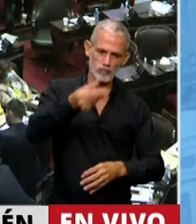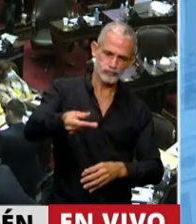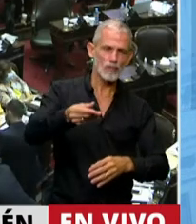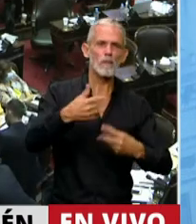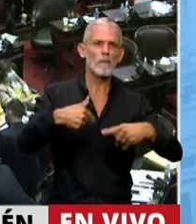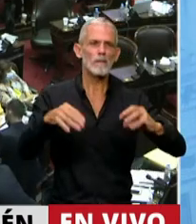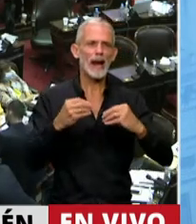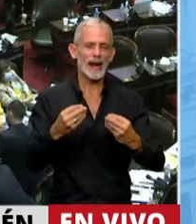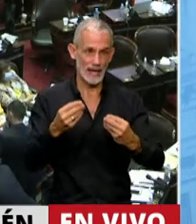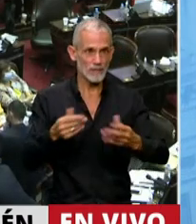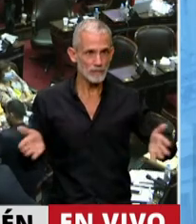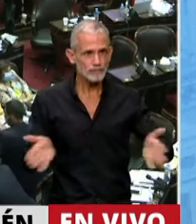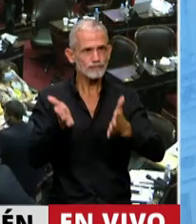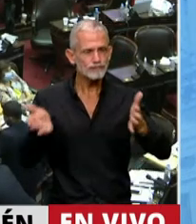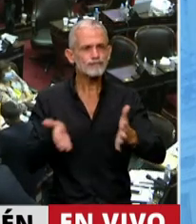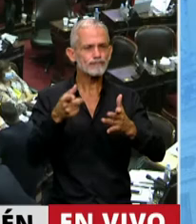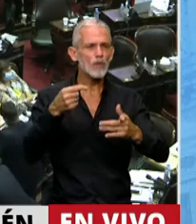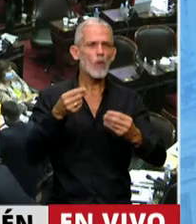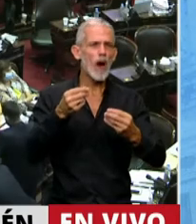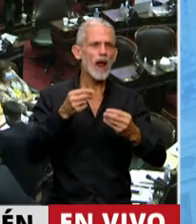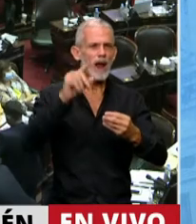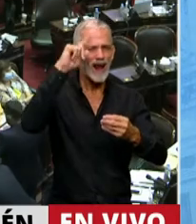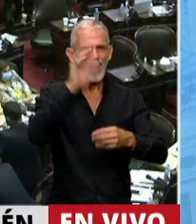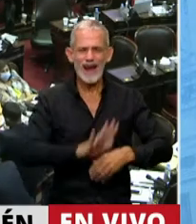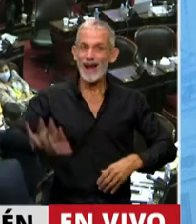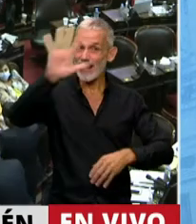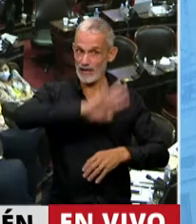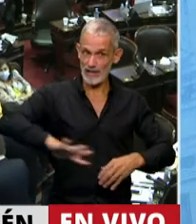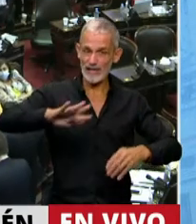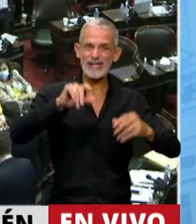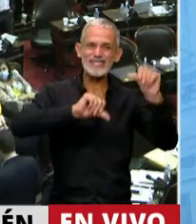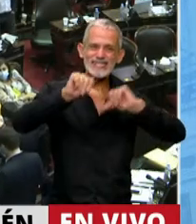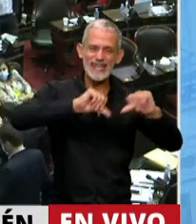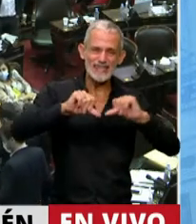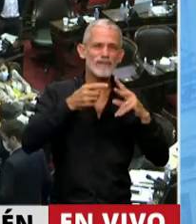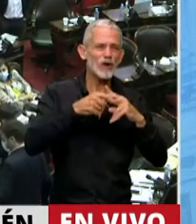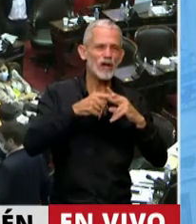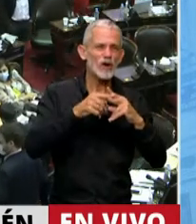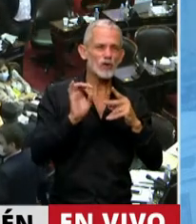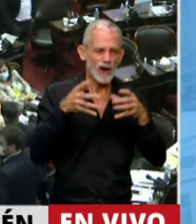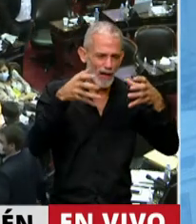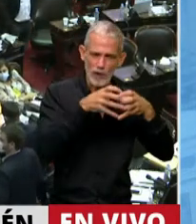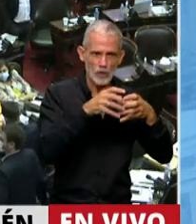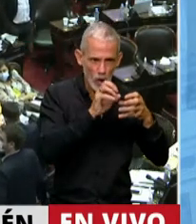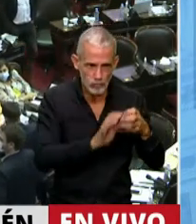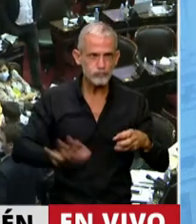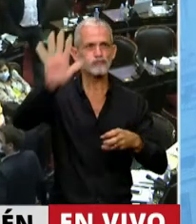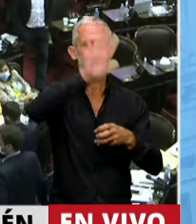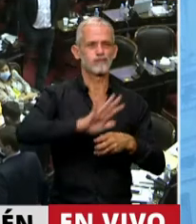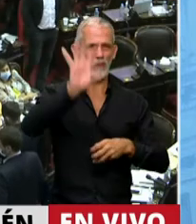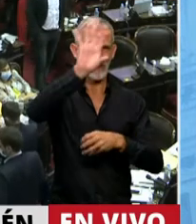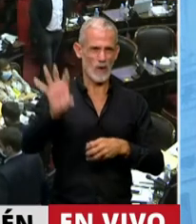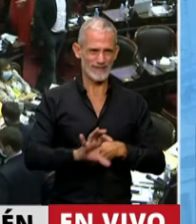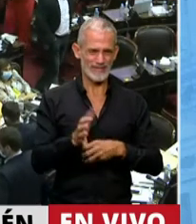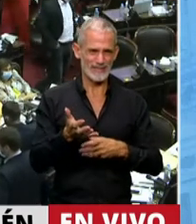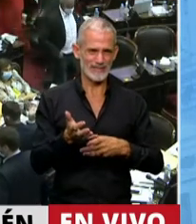entre otros objetivos, a promover la federalización del sistema científico-tecnológico. Se busca incrementar